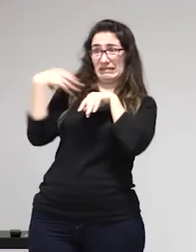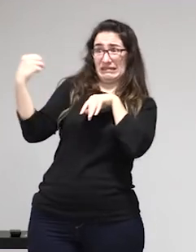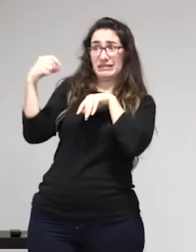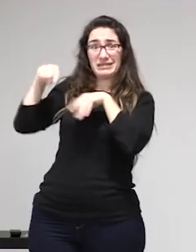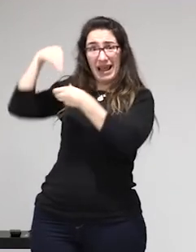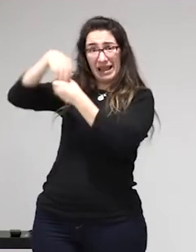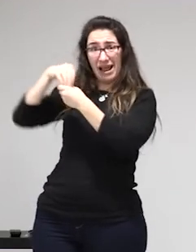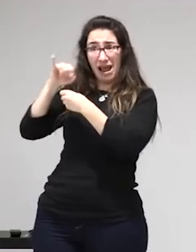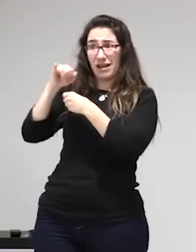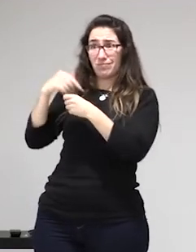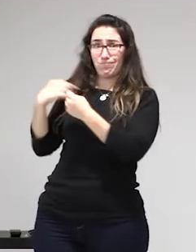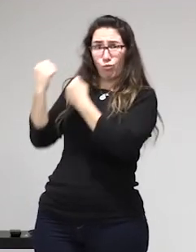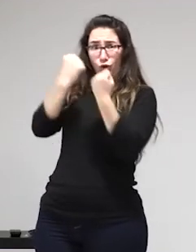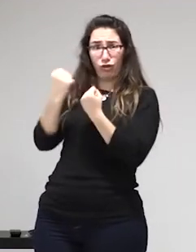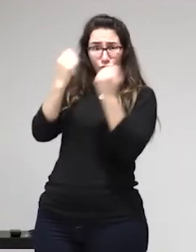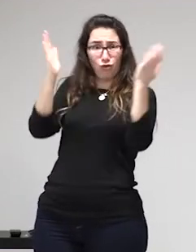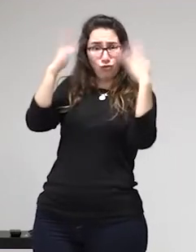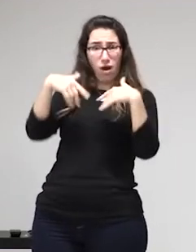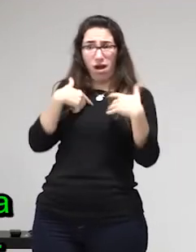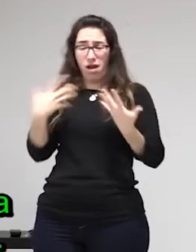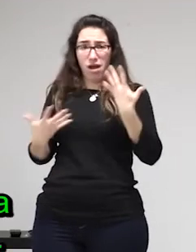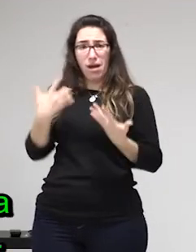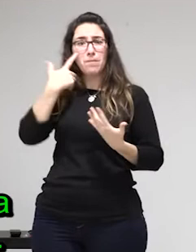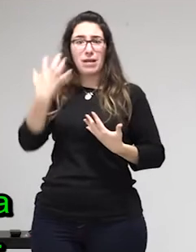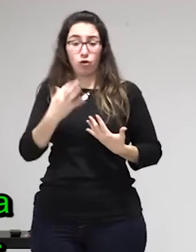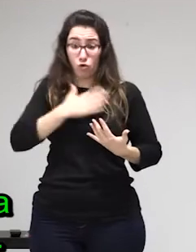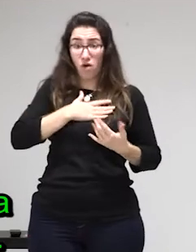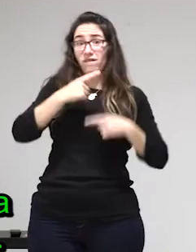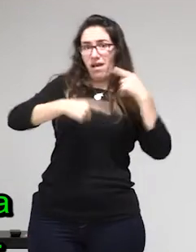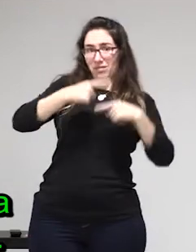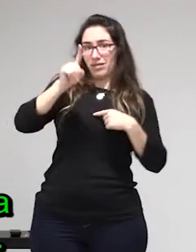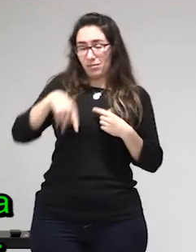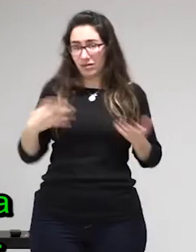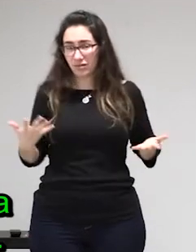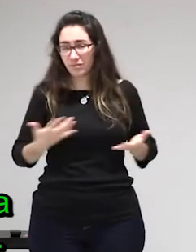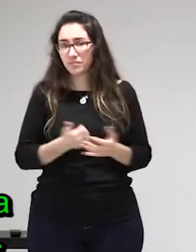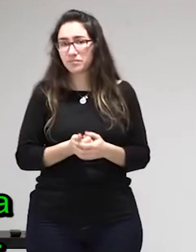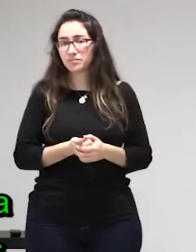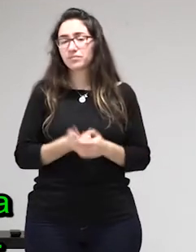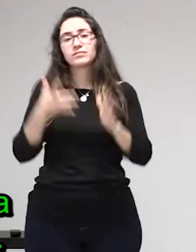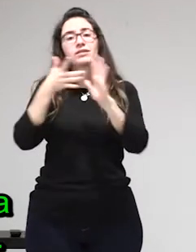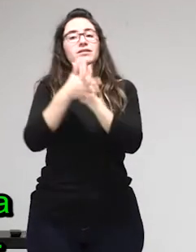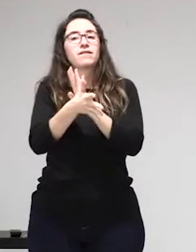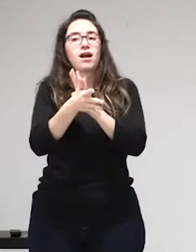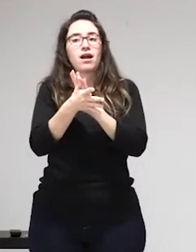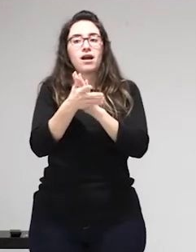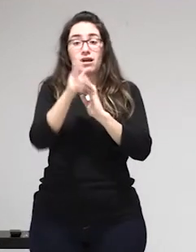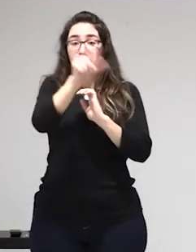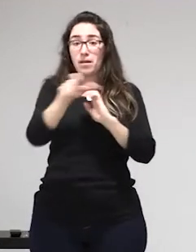tiene que dar información novedosa y útil para la investigación es decir al estado lo que le interesa es donde las fronteras son porosas